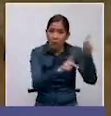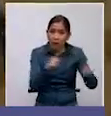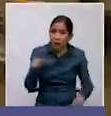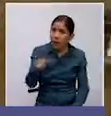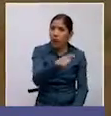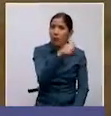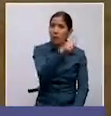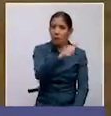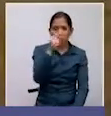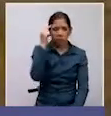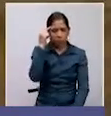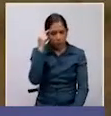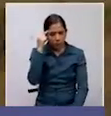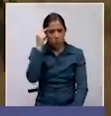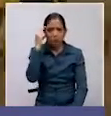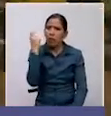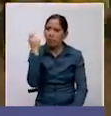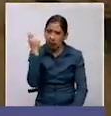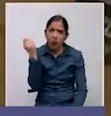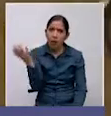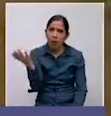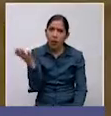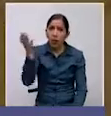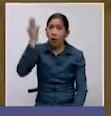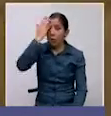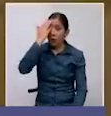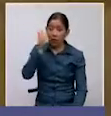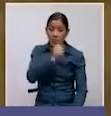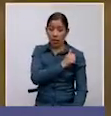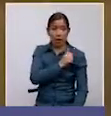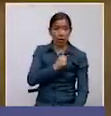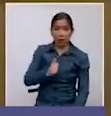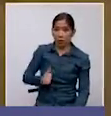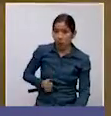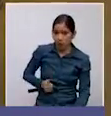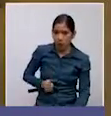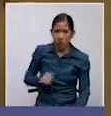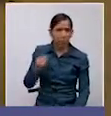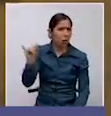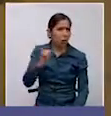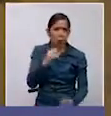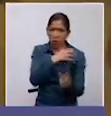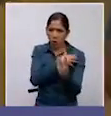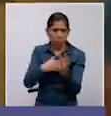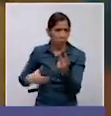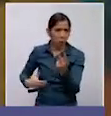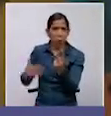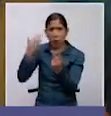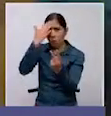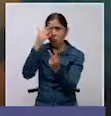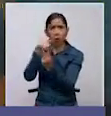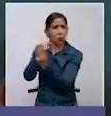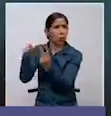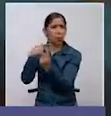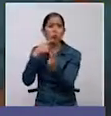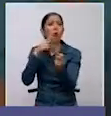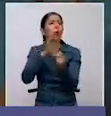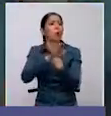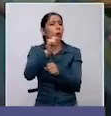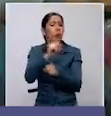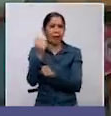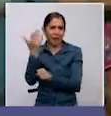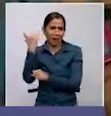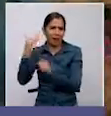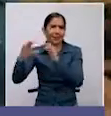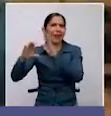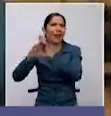conclusiones, porque el municipio y la gobernación también tenemos que decirle, porque fueron ambos que se comprometieron cuando eran